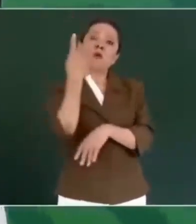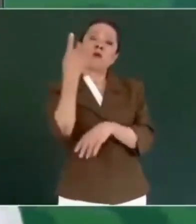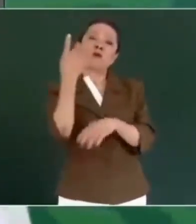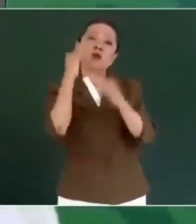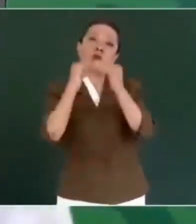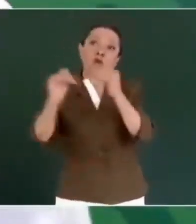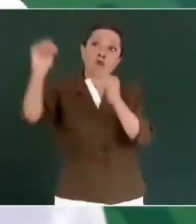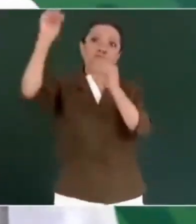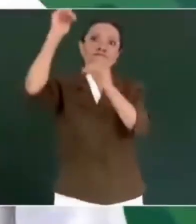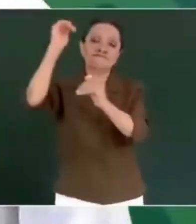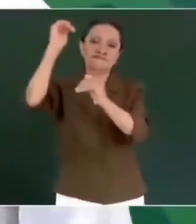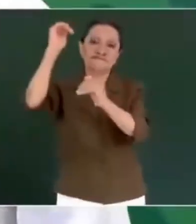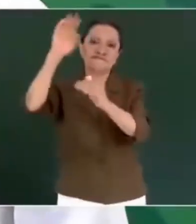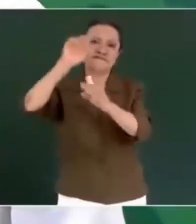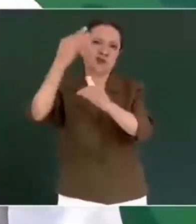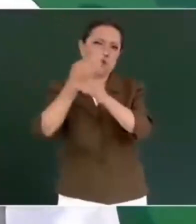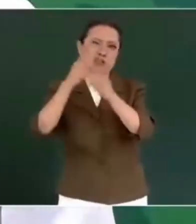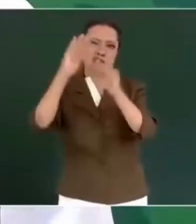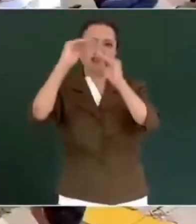Mejor categoría.